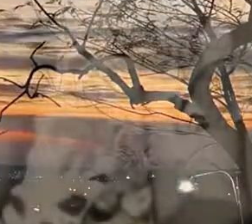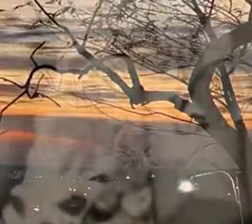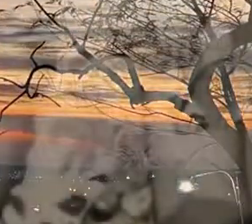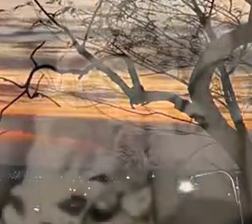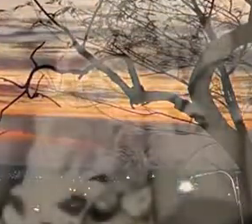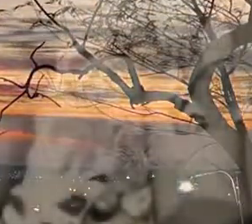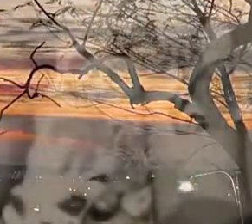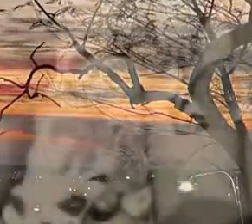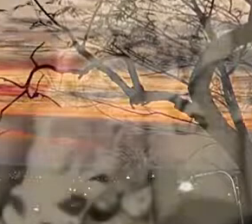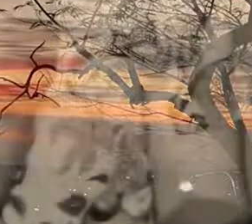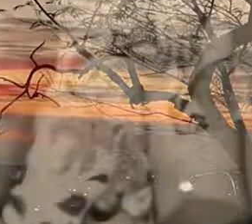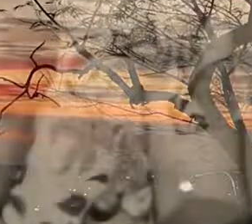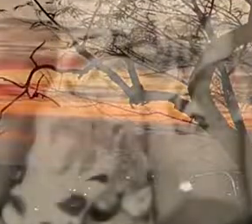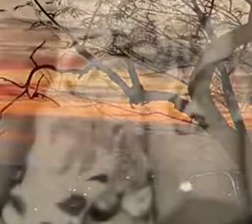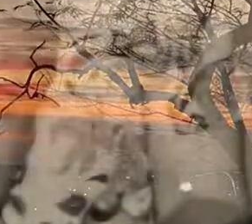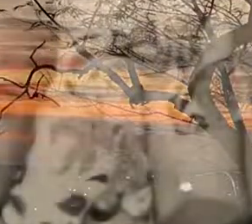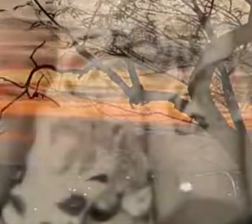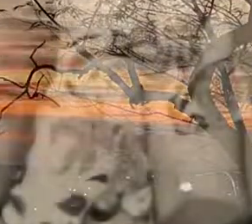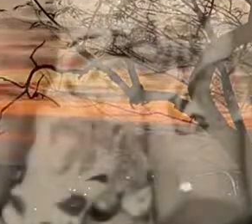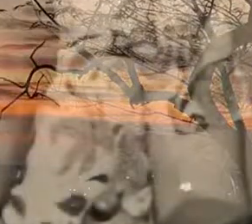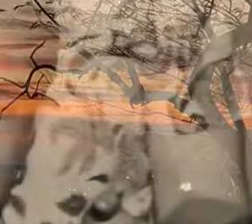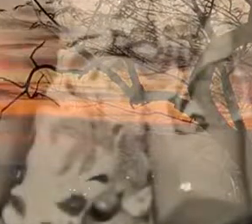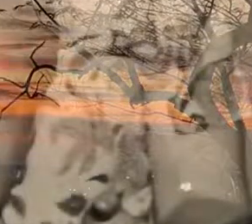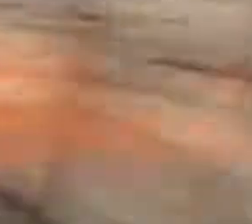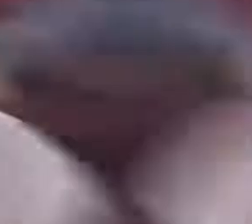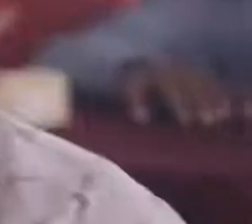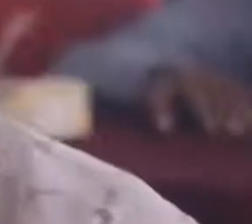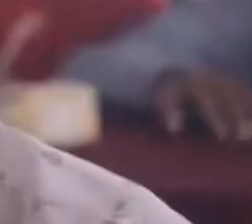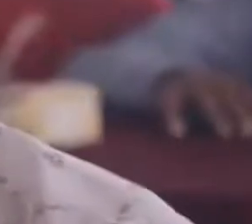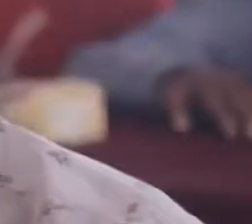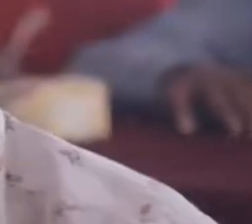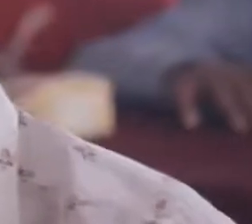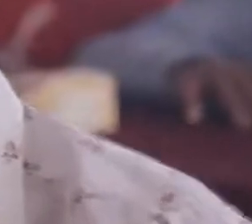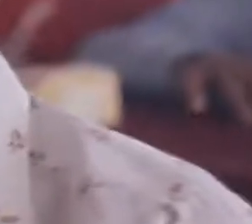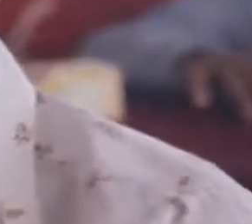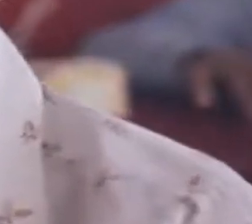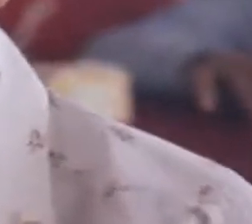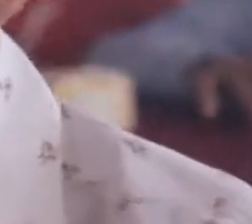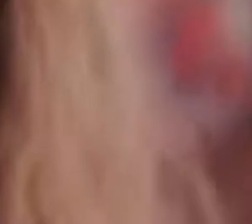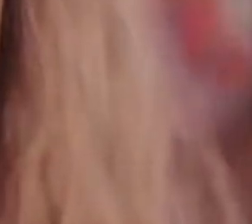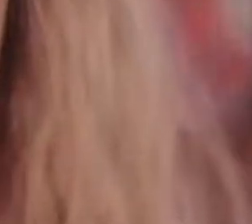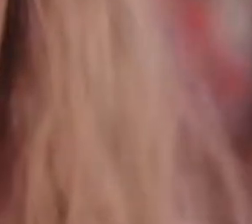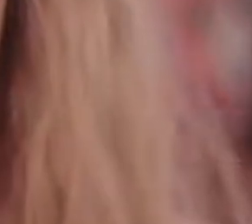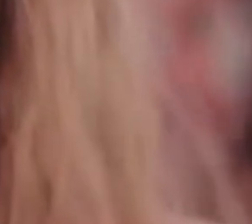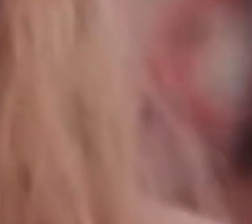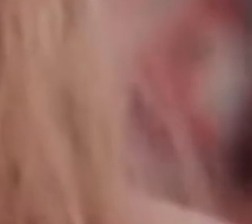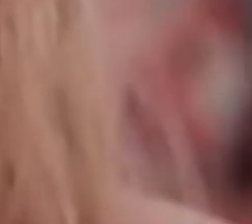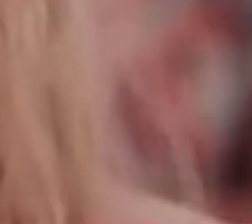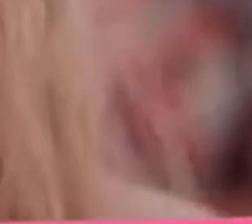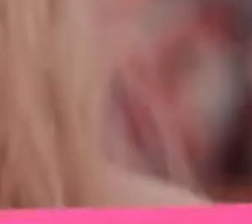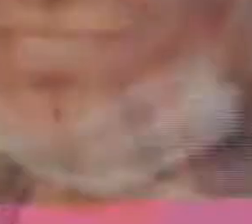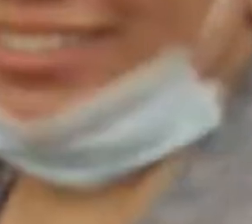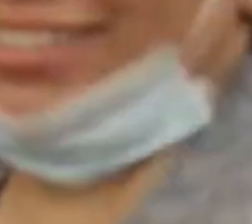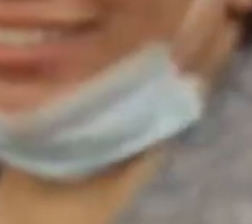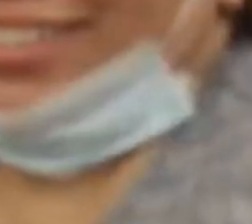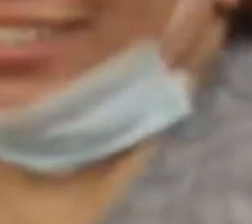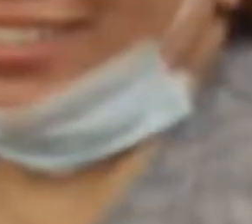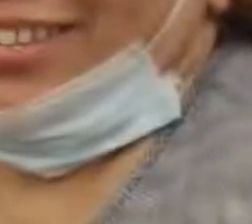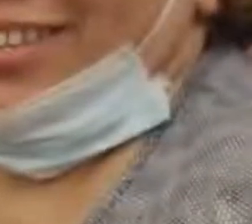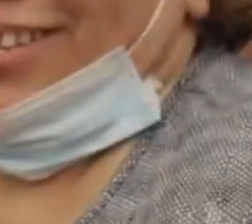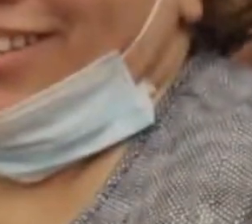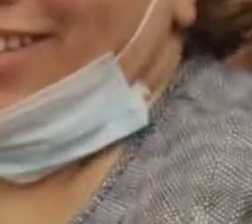y amor de quienes fueron ejemplo en mi hogar honraré la confianza que me depositó el pueblo